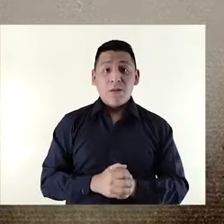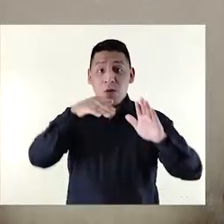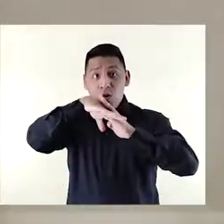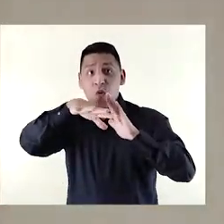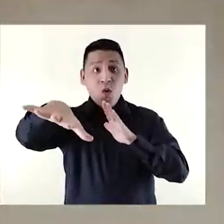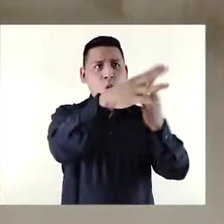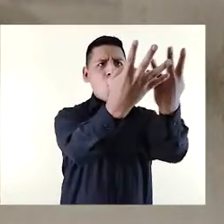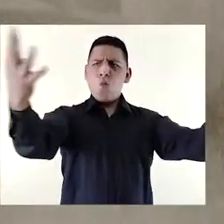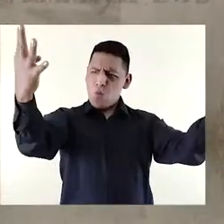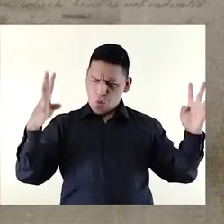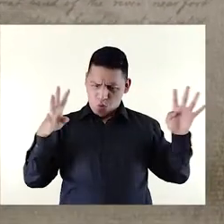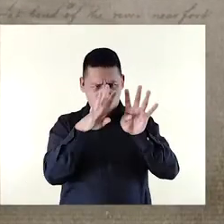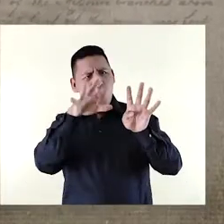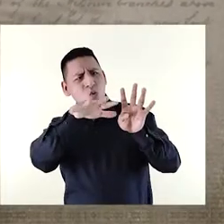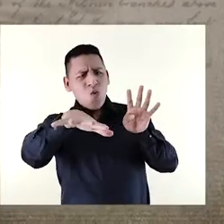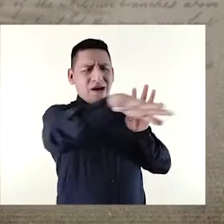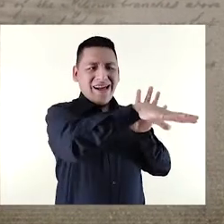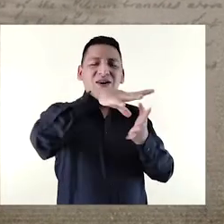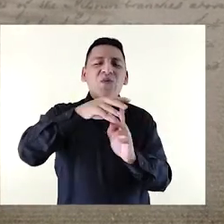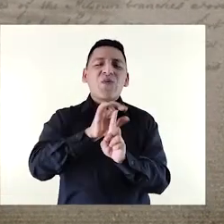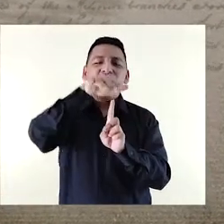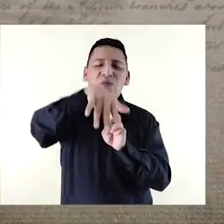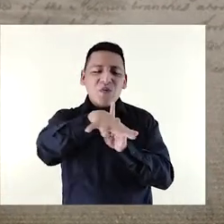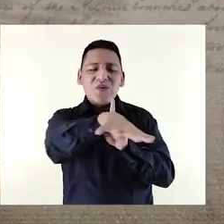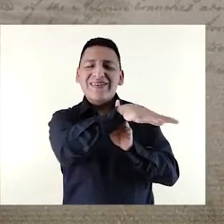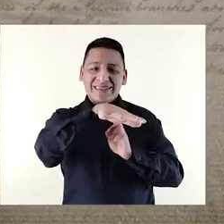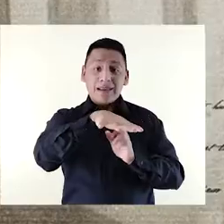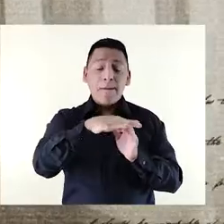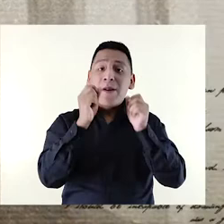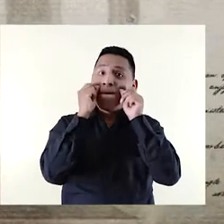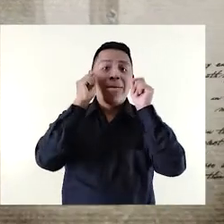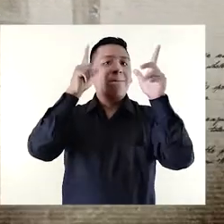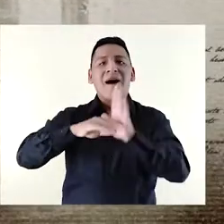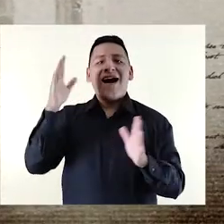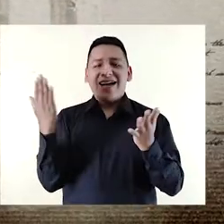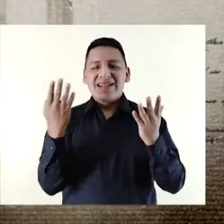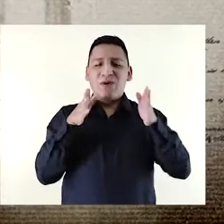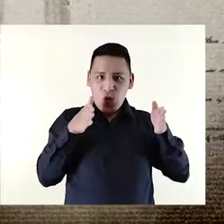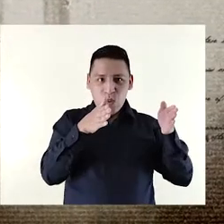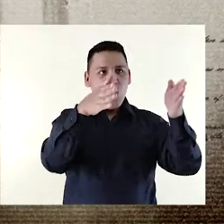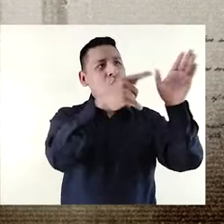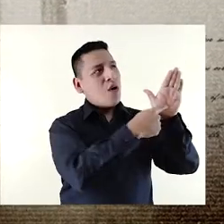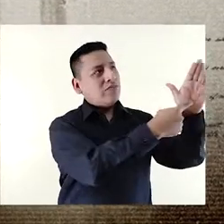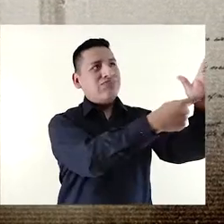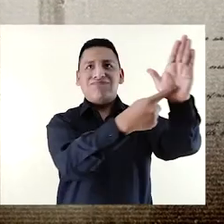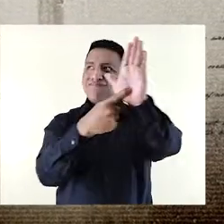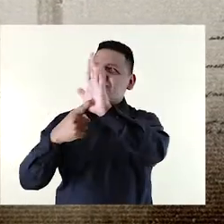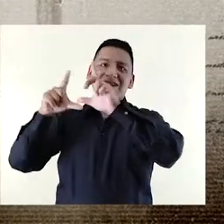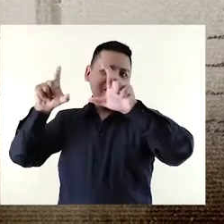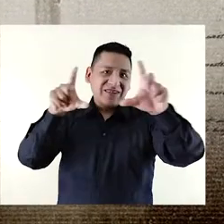espacio es como un claustro con patio central donde se ubica una fuente. Pero lo interesante son las salas de exhibición.